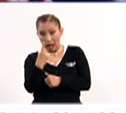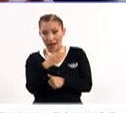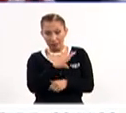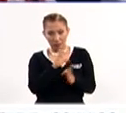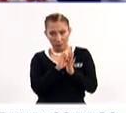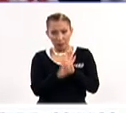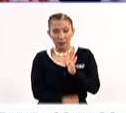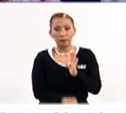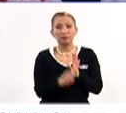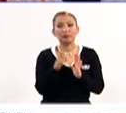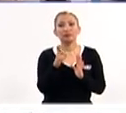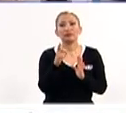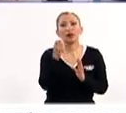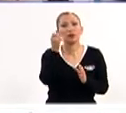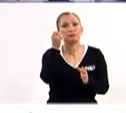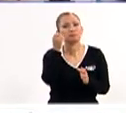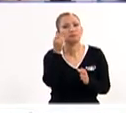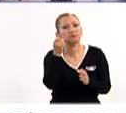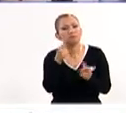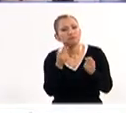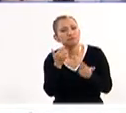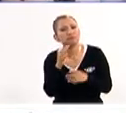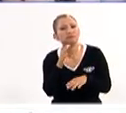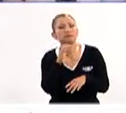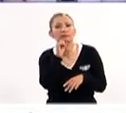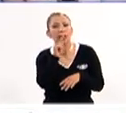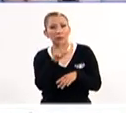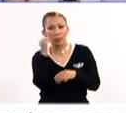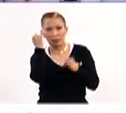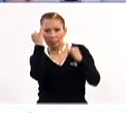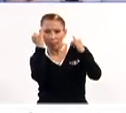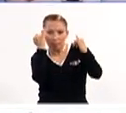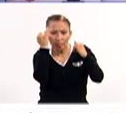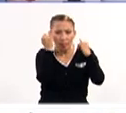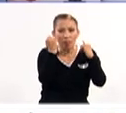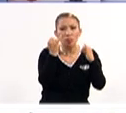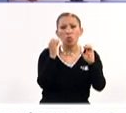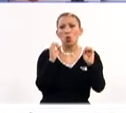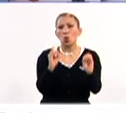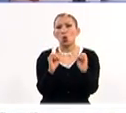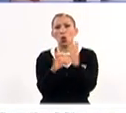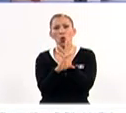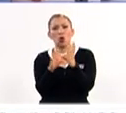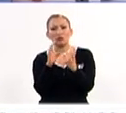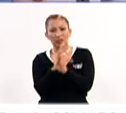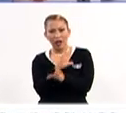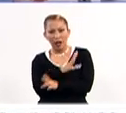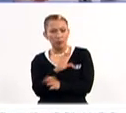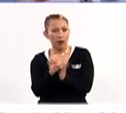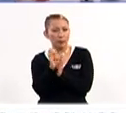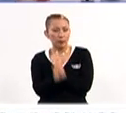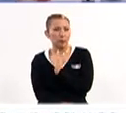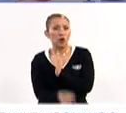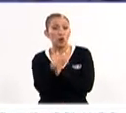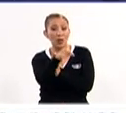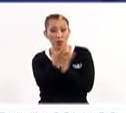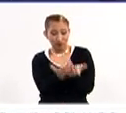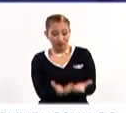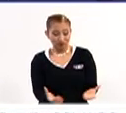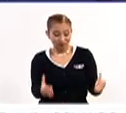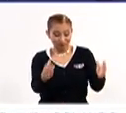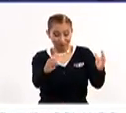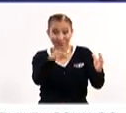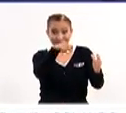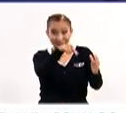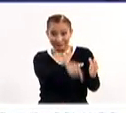hay algunas además ideas o cosas que se dan, por ejemplo, cuando hacen esos canastos